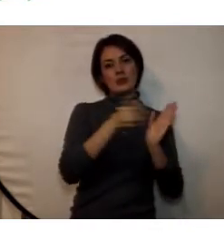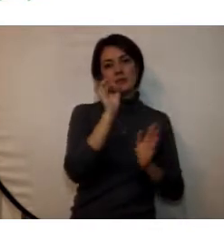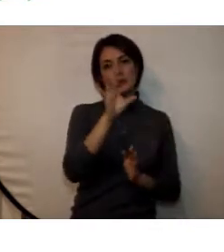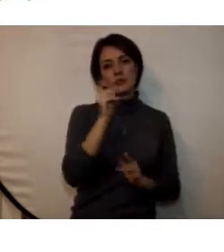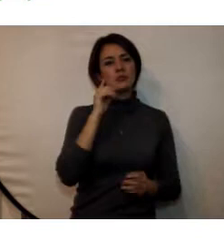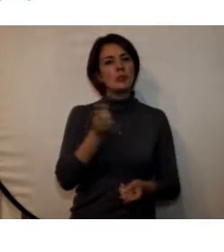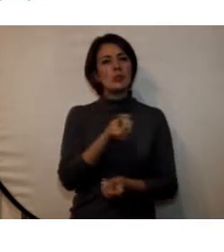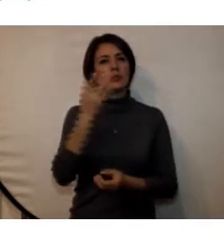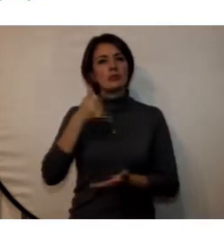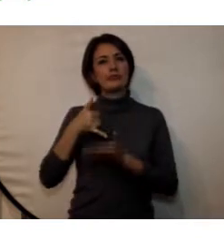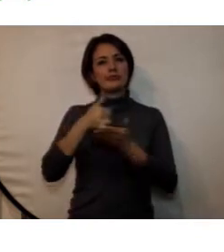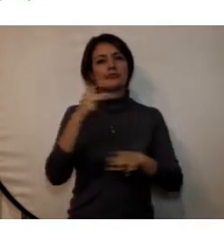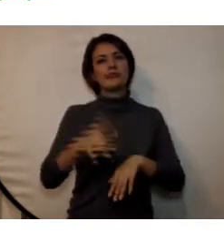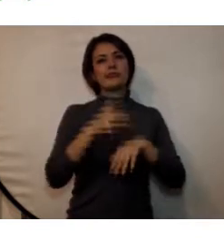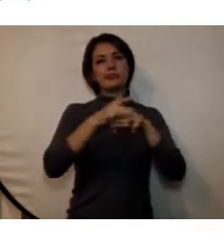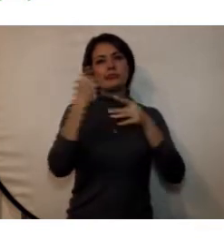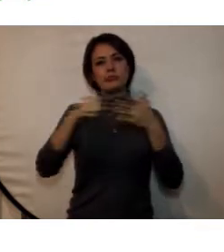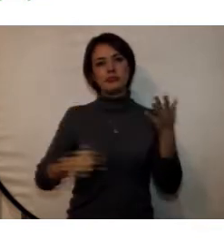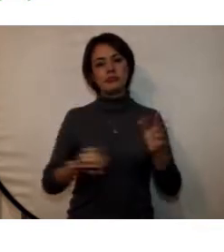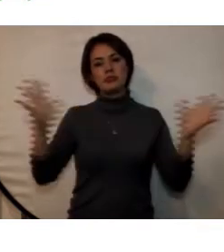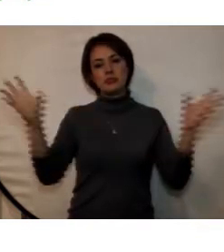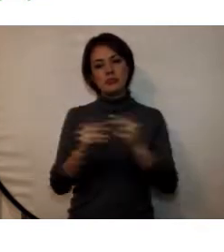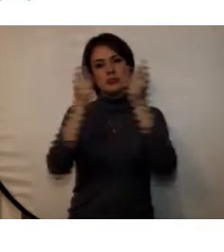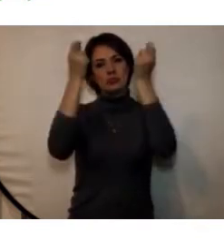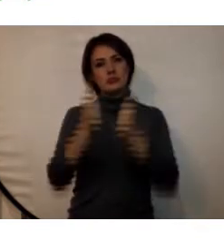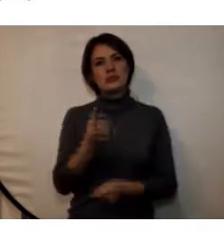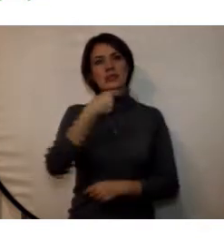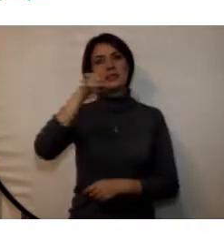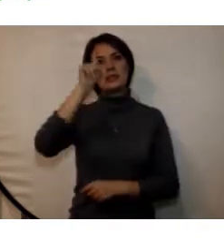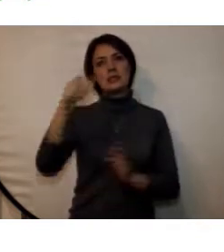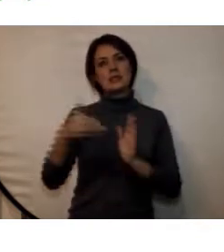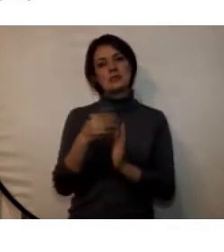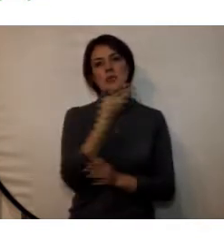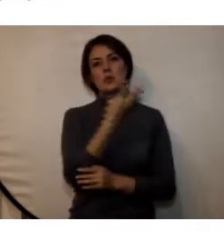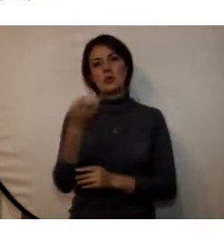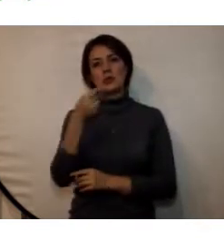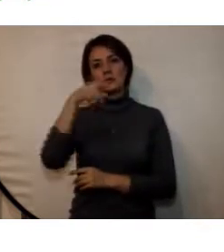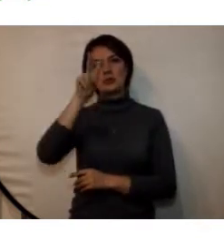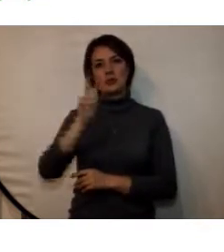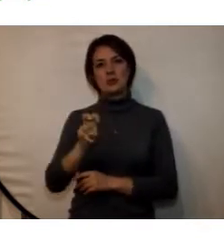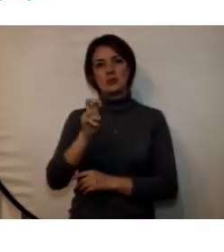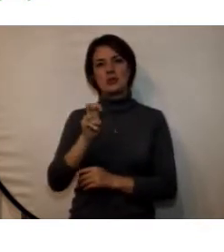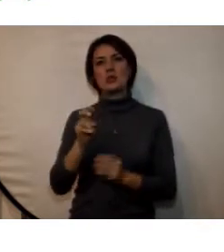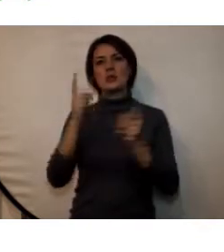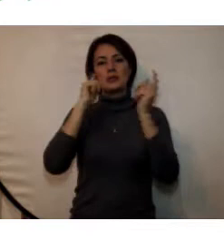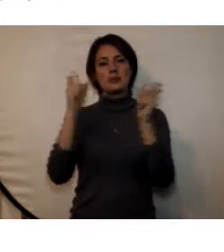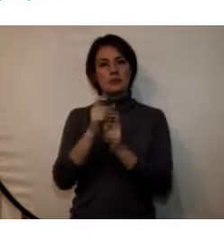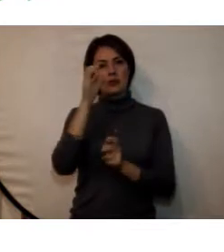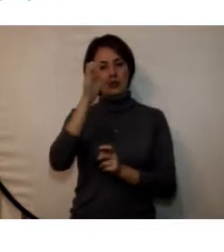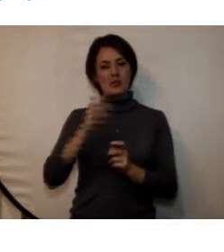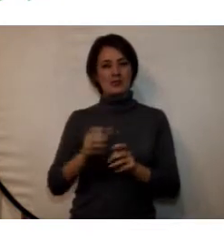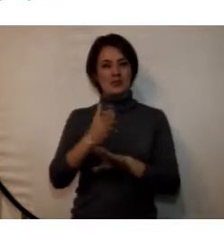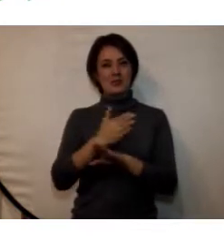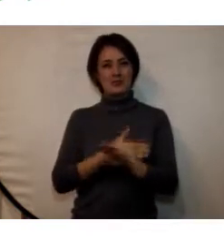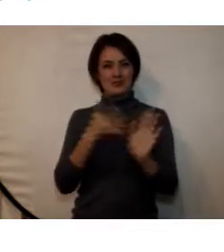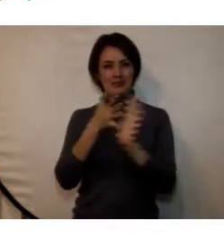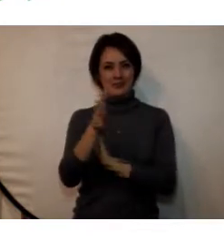el número de incentivos otorgados llegando a un total de 16.417 por los conceptos mencionados